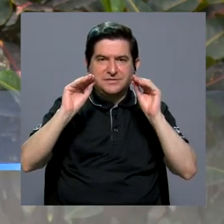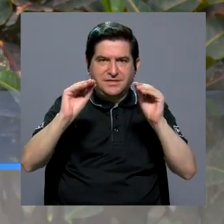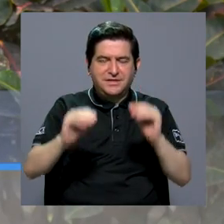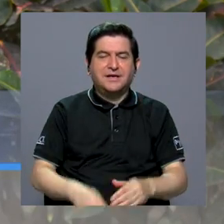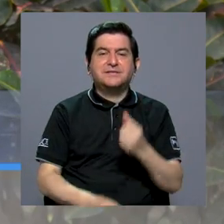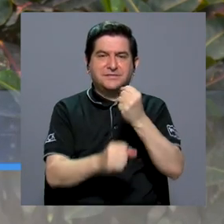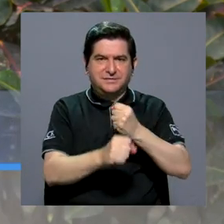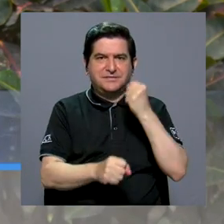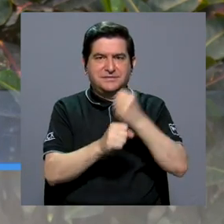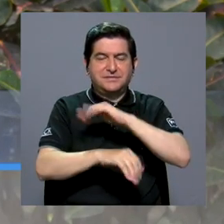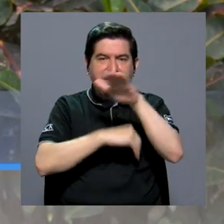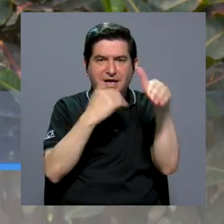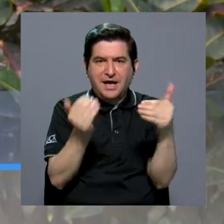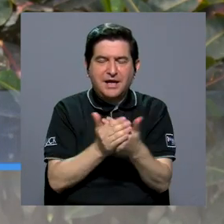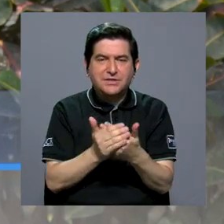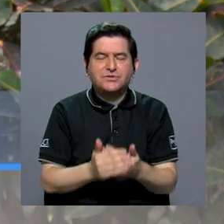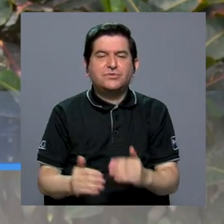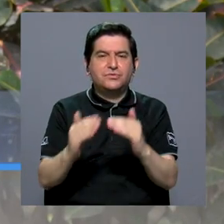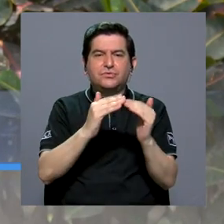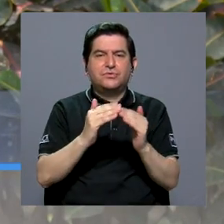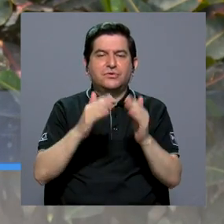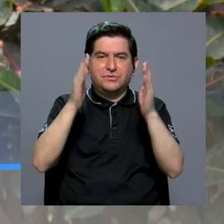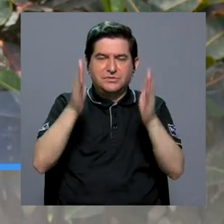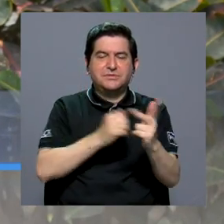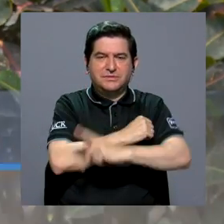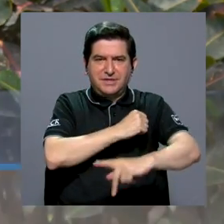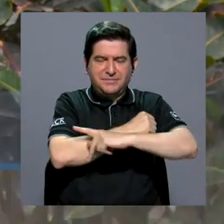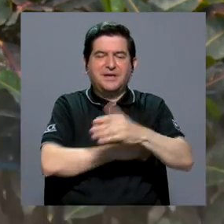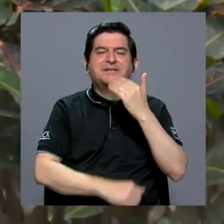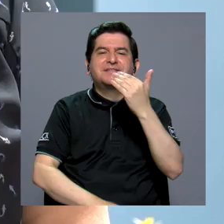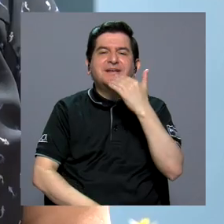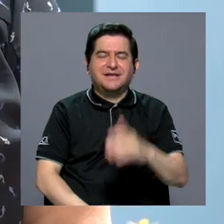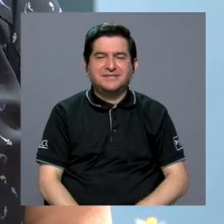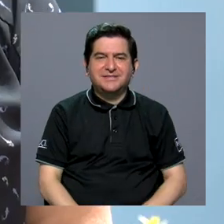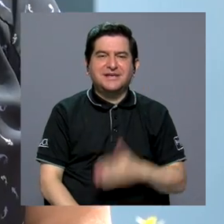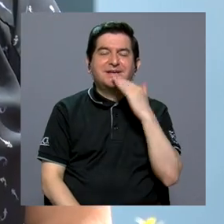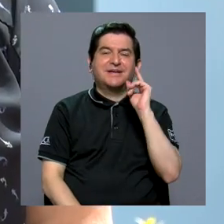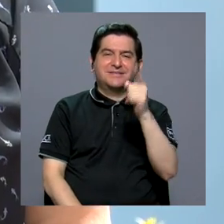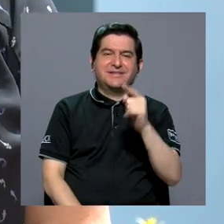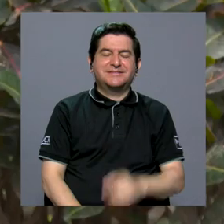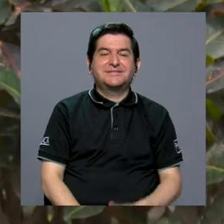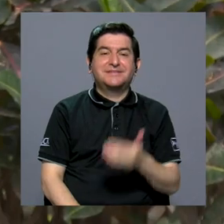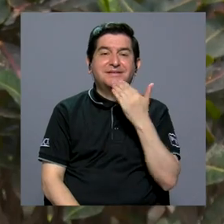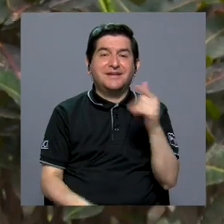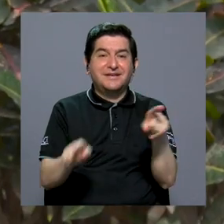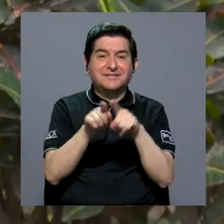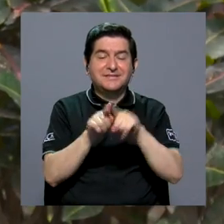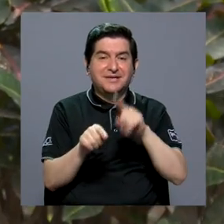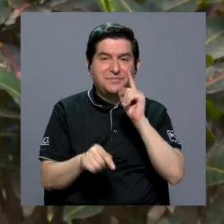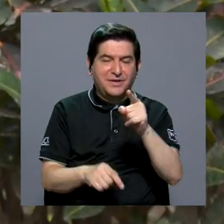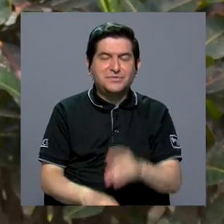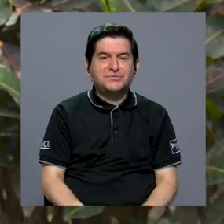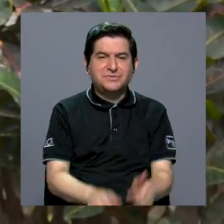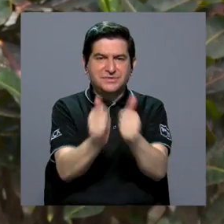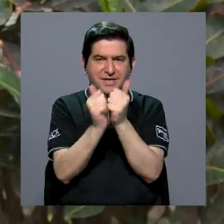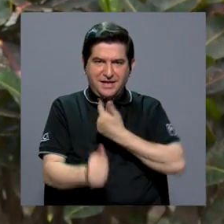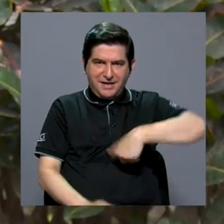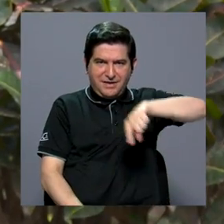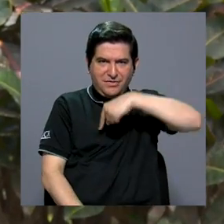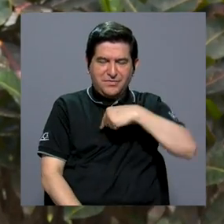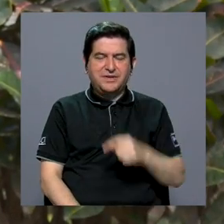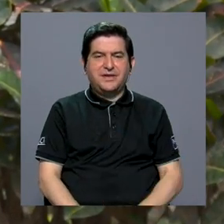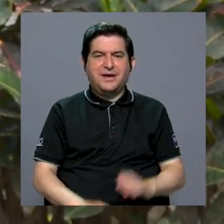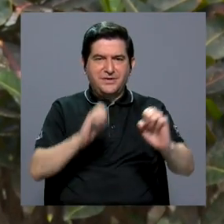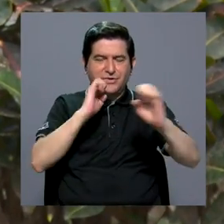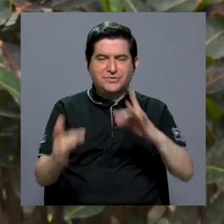y de empleo a todos los y las habitantes de nuestro país. Muchas gracias. Gracias a usted. Y gracias también a ustedes por habernos acompañado